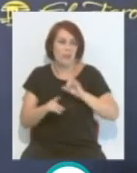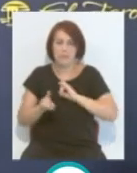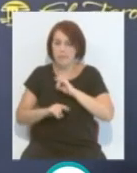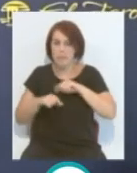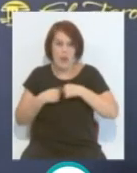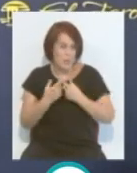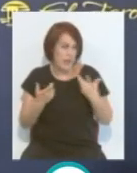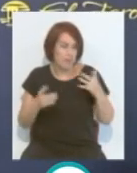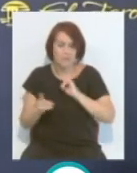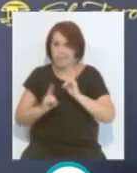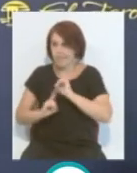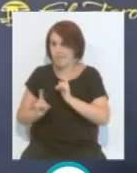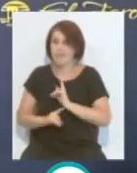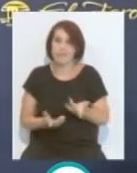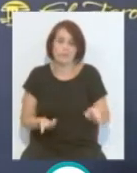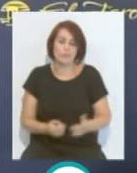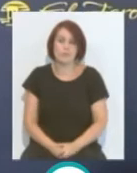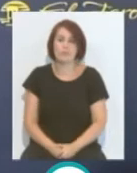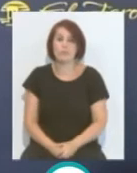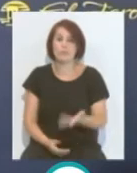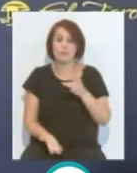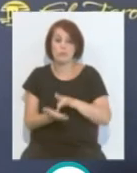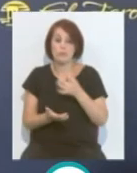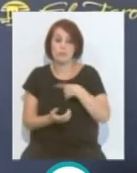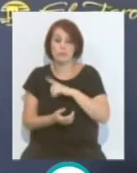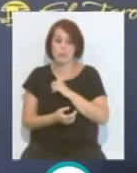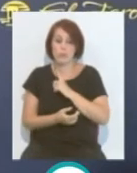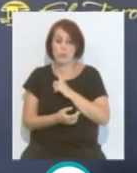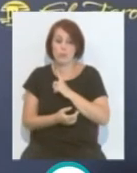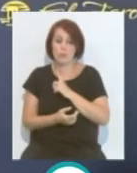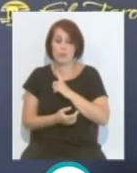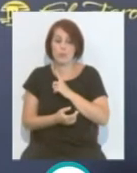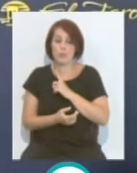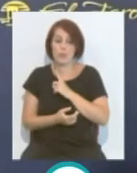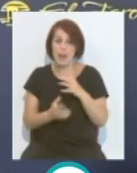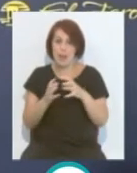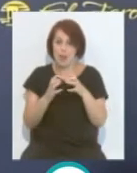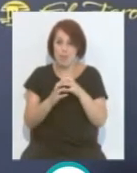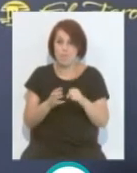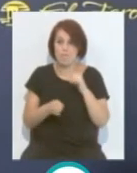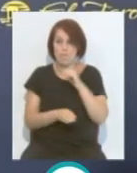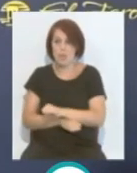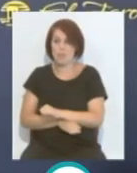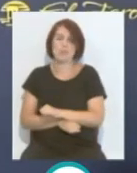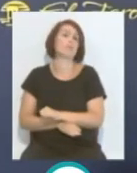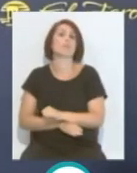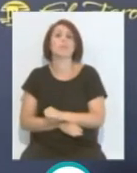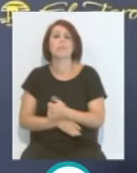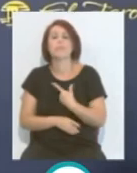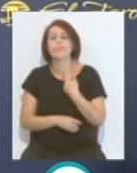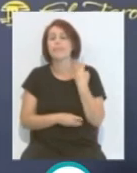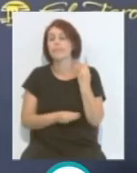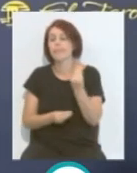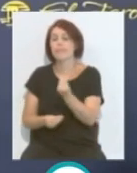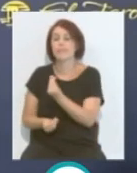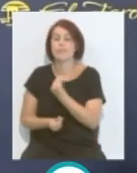familia, todo. Yo cuando luego le ganamos al Granada fue una sensación muy